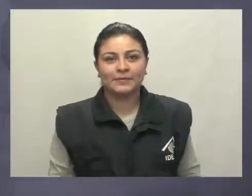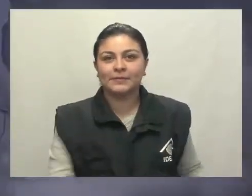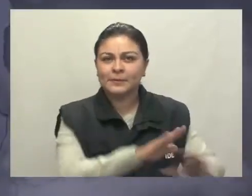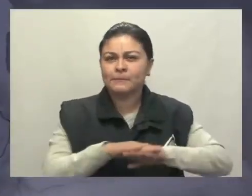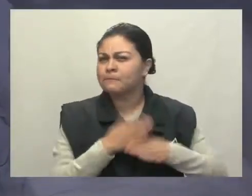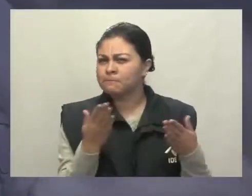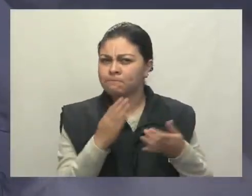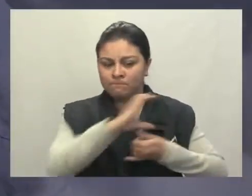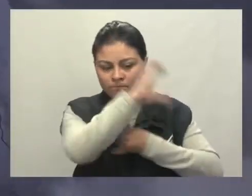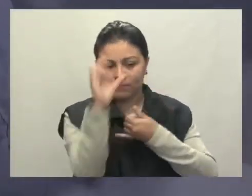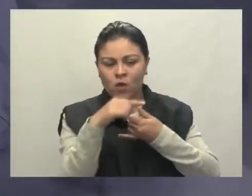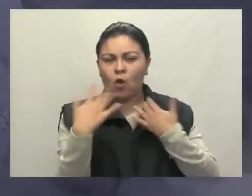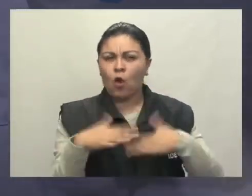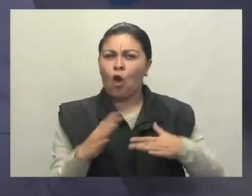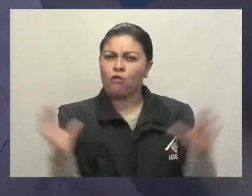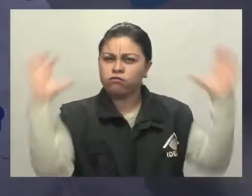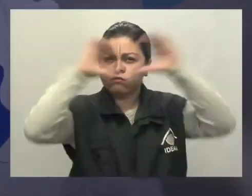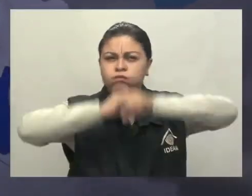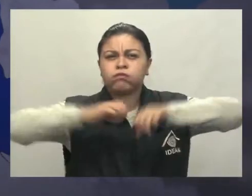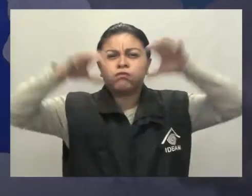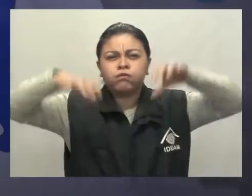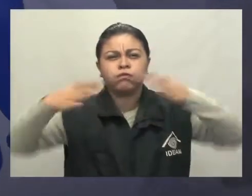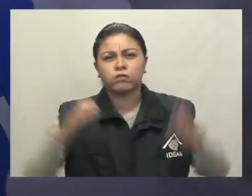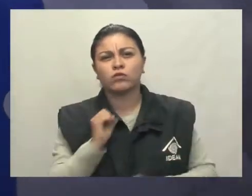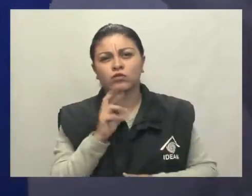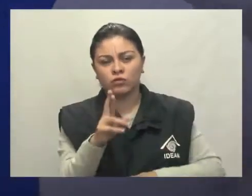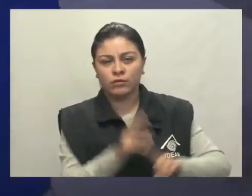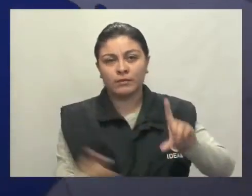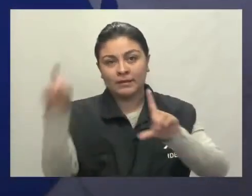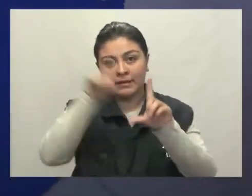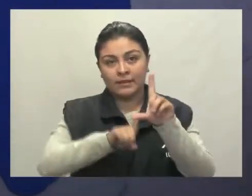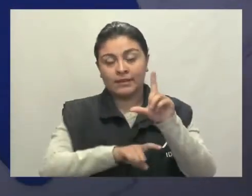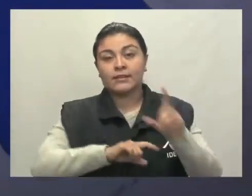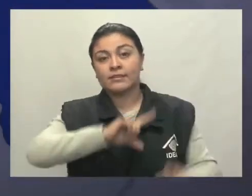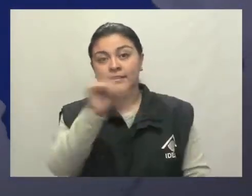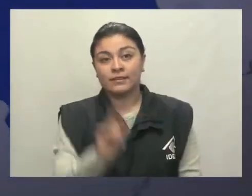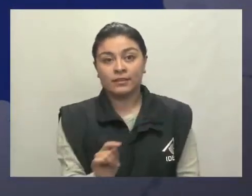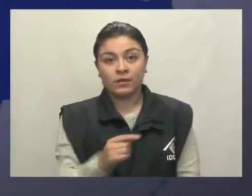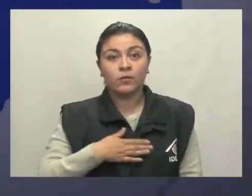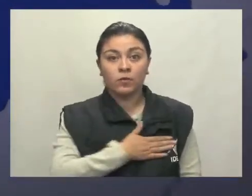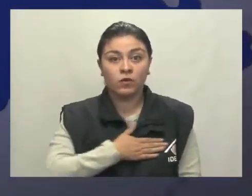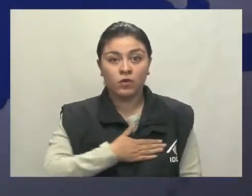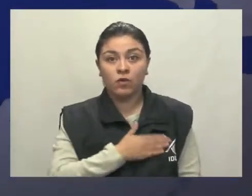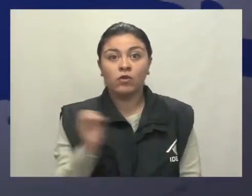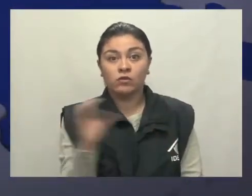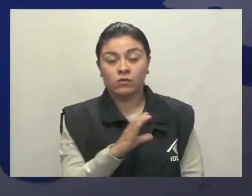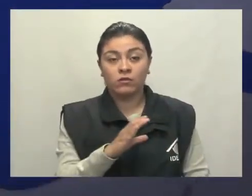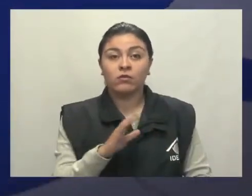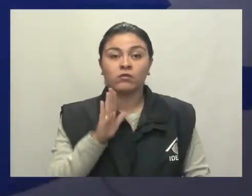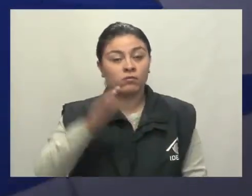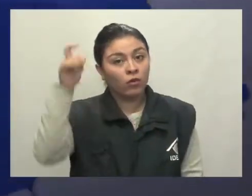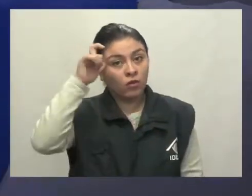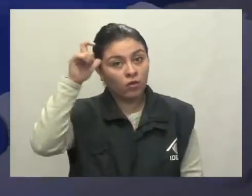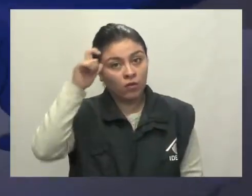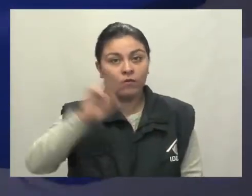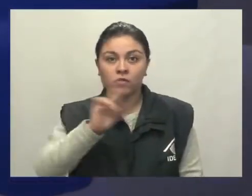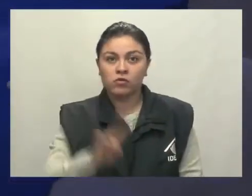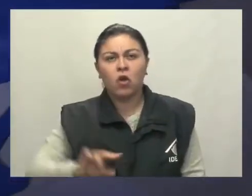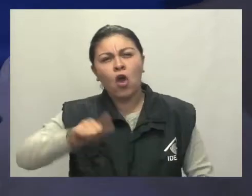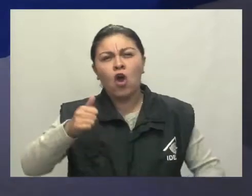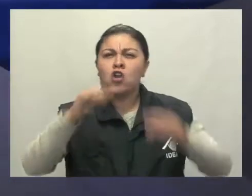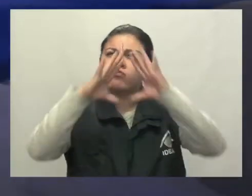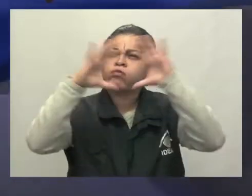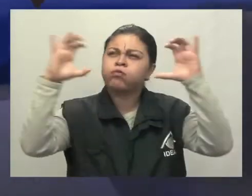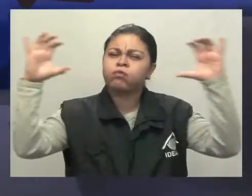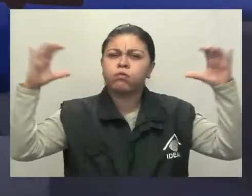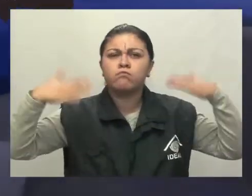Nuestro Caribe espera una noche con lluvias en el sur del Magdalena, Cesar, Bolívar, occidente de Córdoba y Sucre, con cielos cubiertos